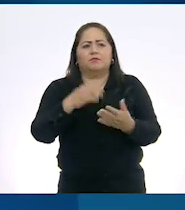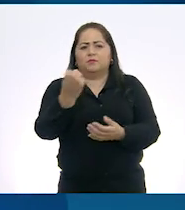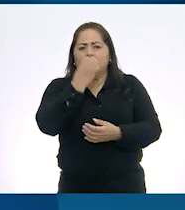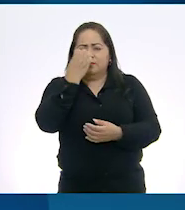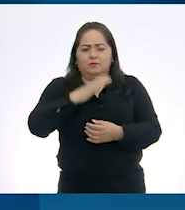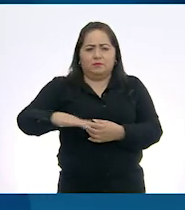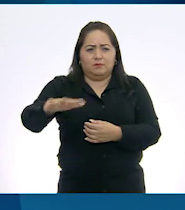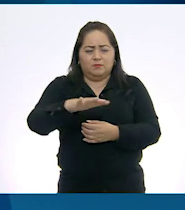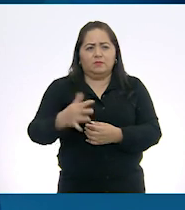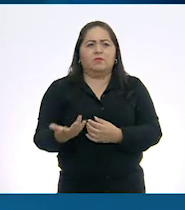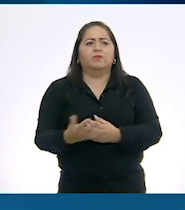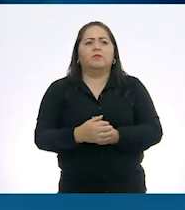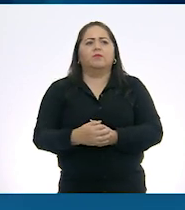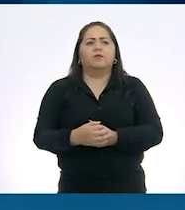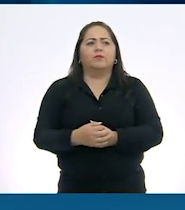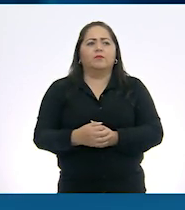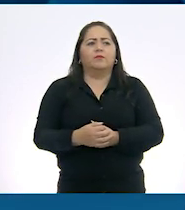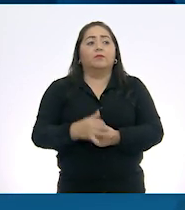la escuela.